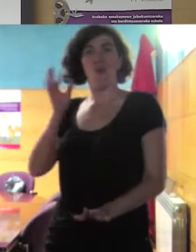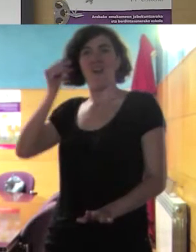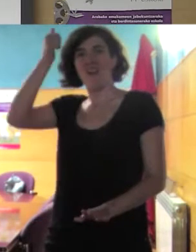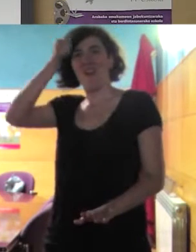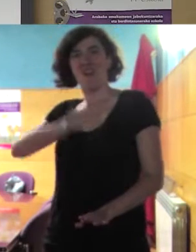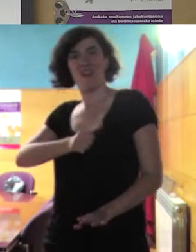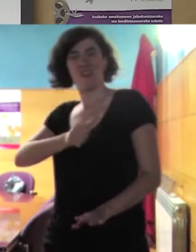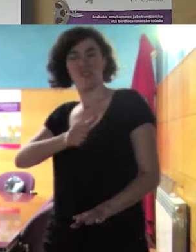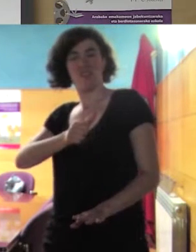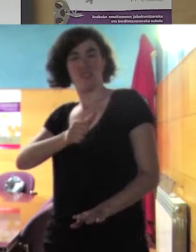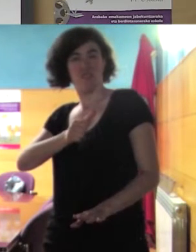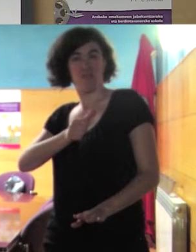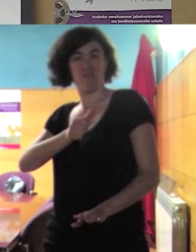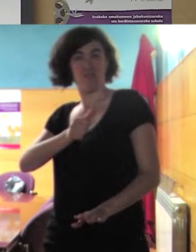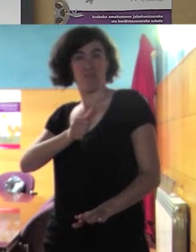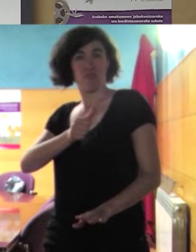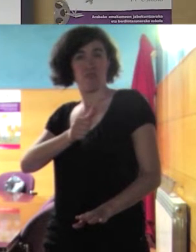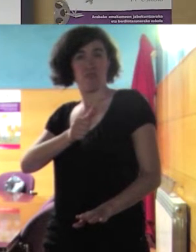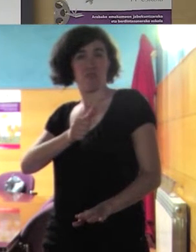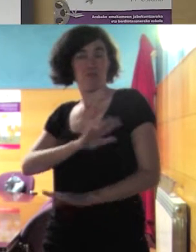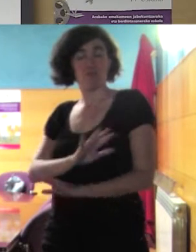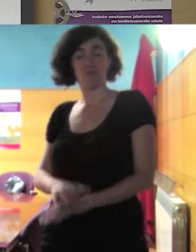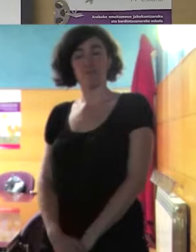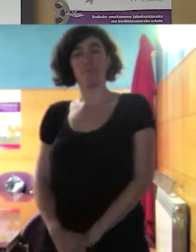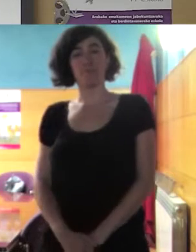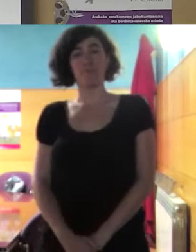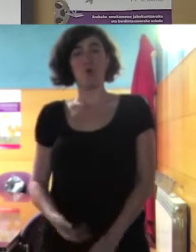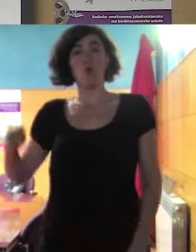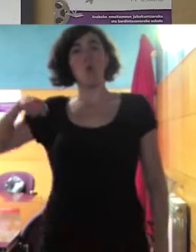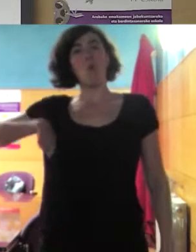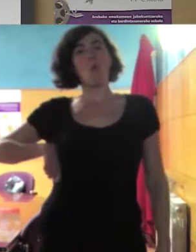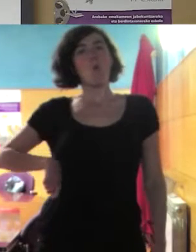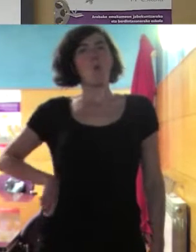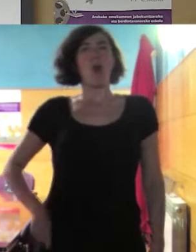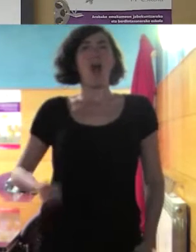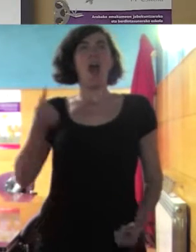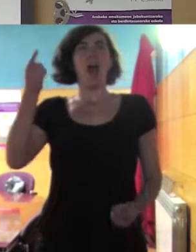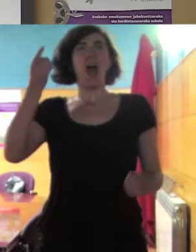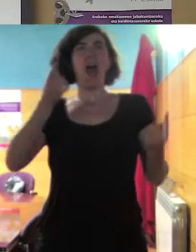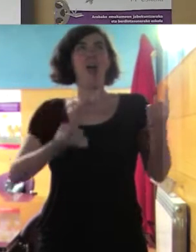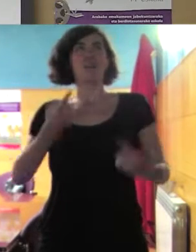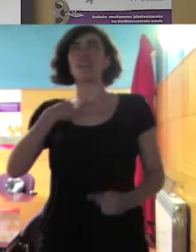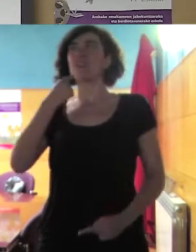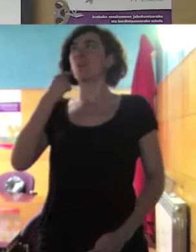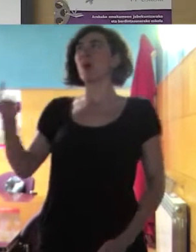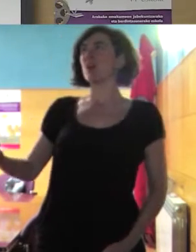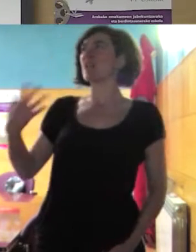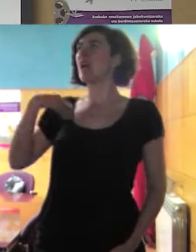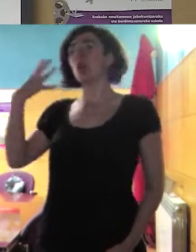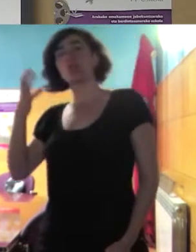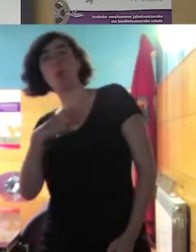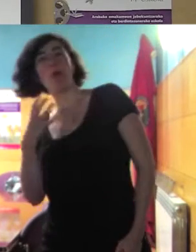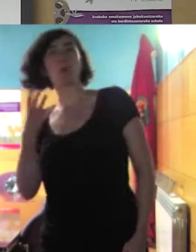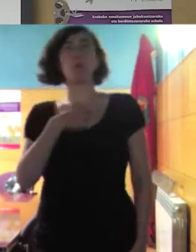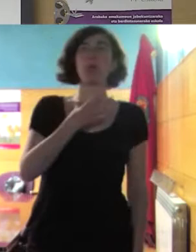que entre los profesionales y las profesionales a veces es que no hay forma es que no sé qué bueno puede ser puede